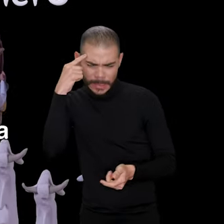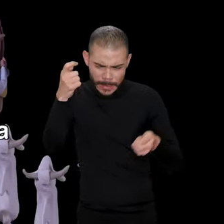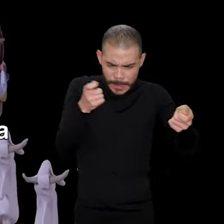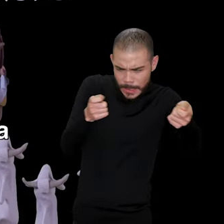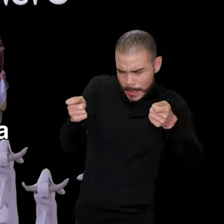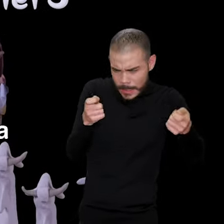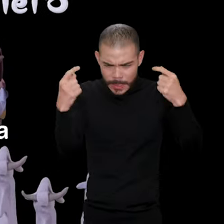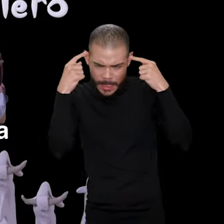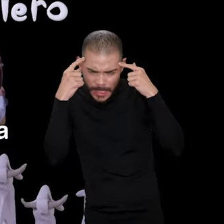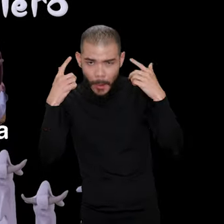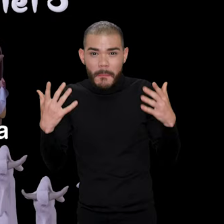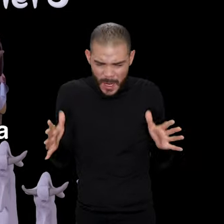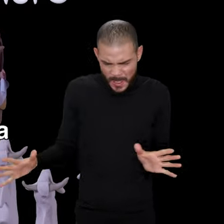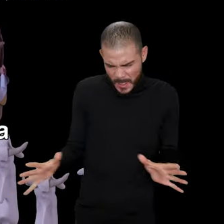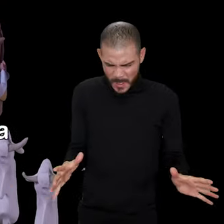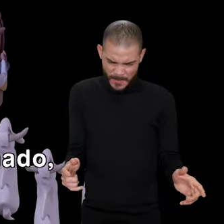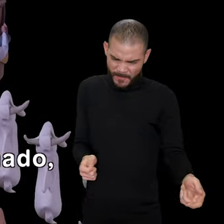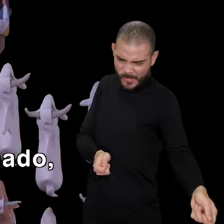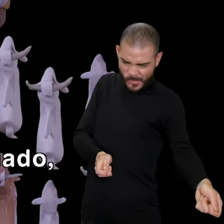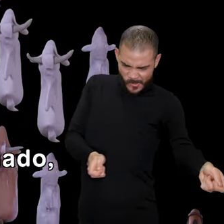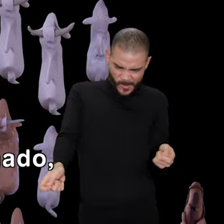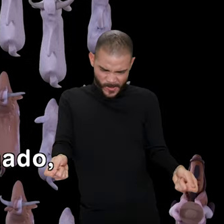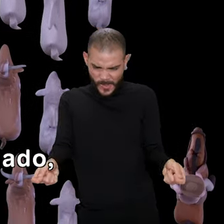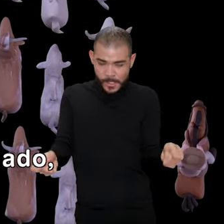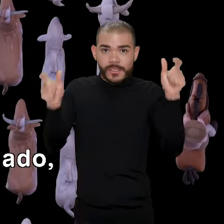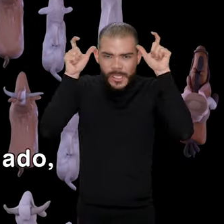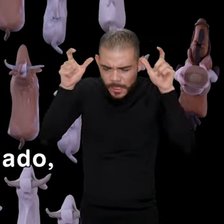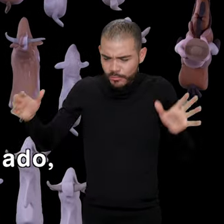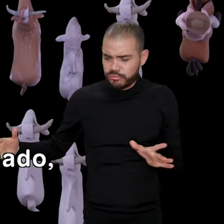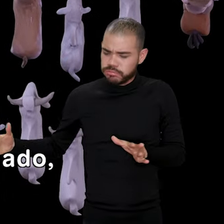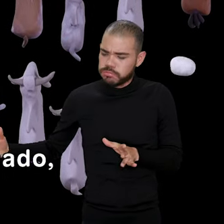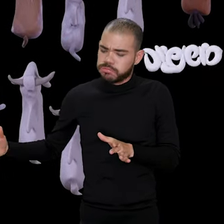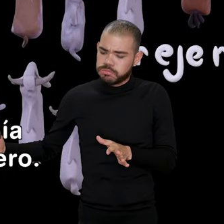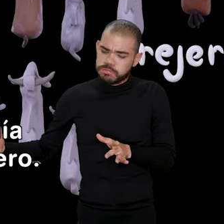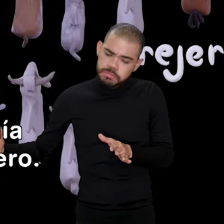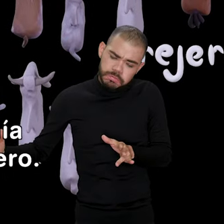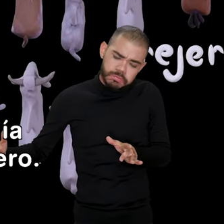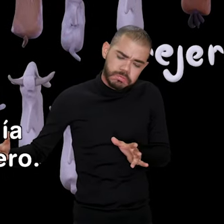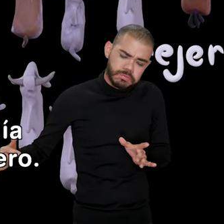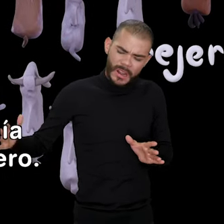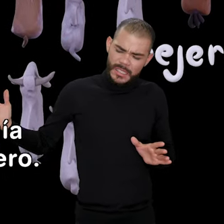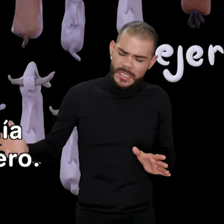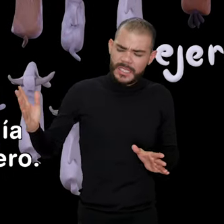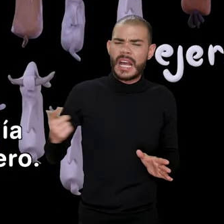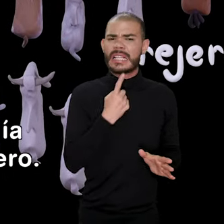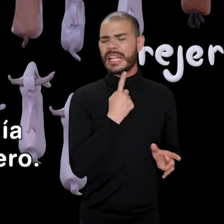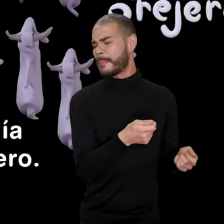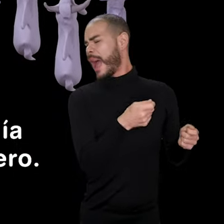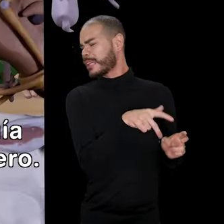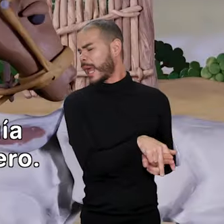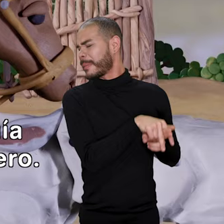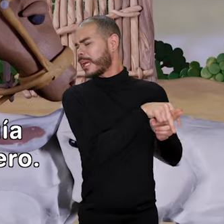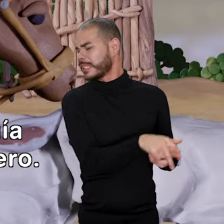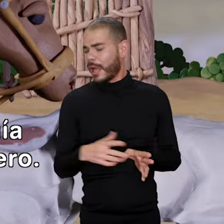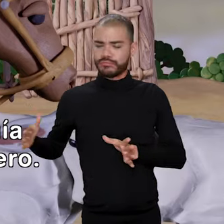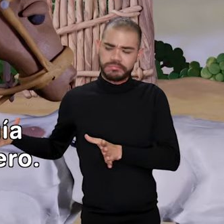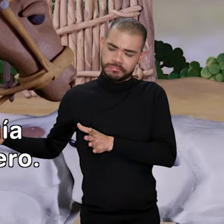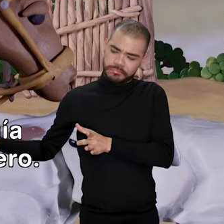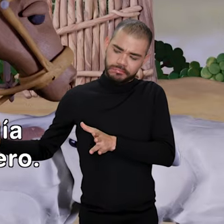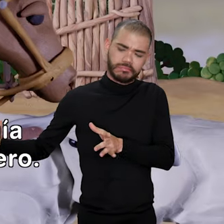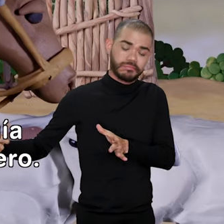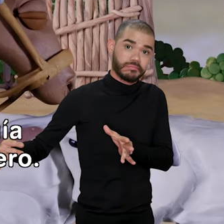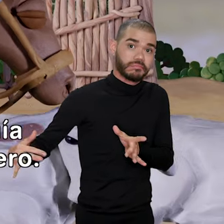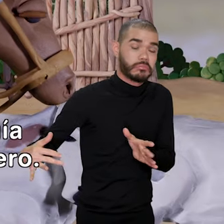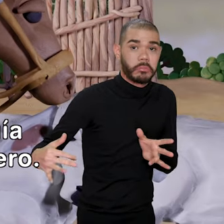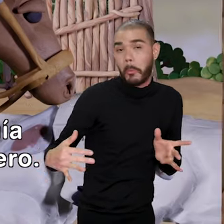tenía asignada una posición estratégica para mantener dominado al ganado, y todos avanzaban bajo la guía y el potente canto